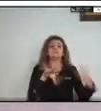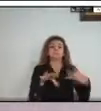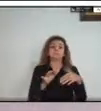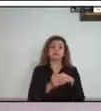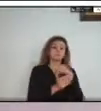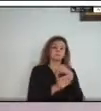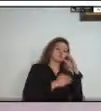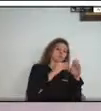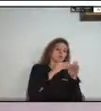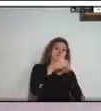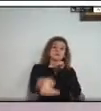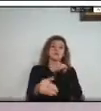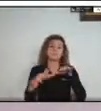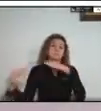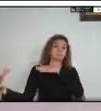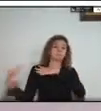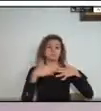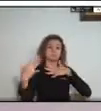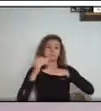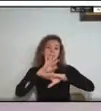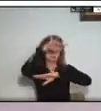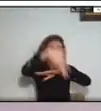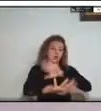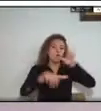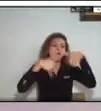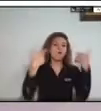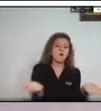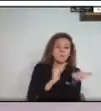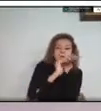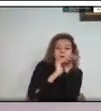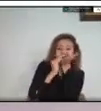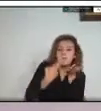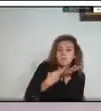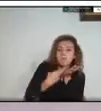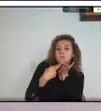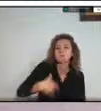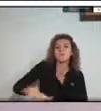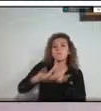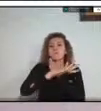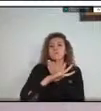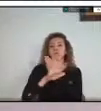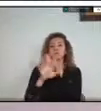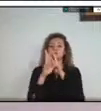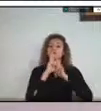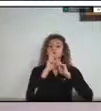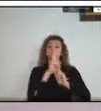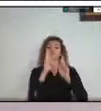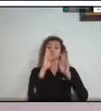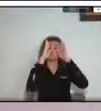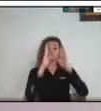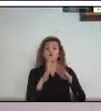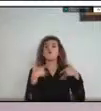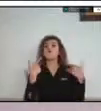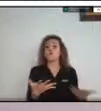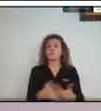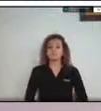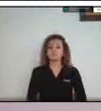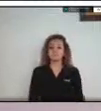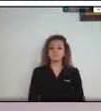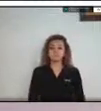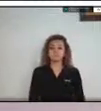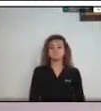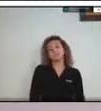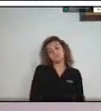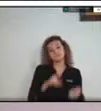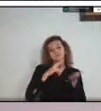post-desastre, la ejecución de dicha respuesta y la ejecución de la respectiva recuperación. Entiéndase rehabilitación y